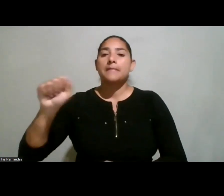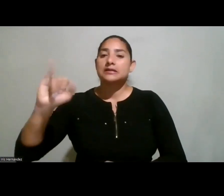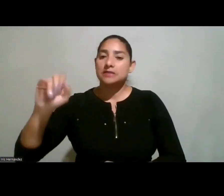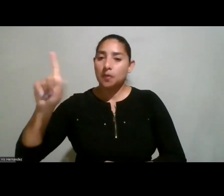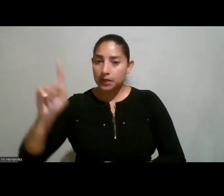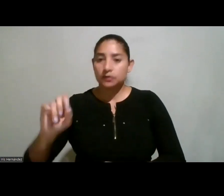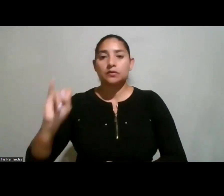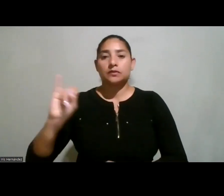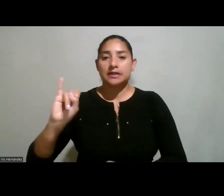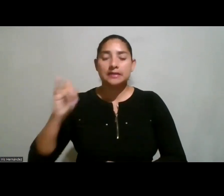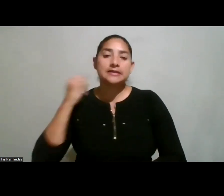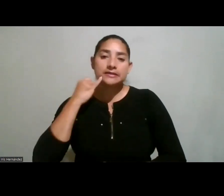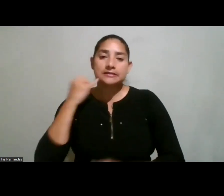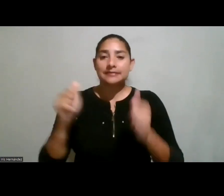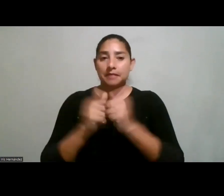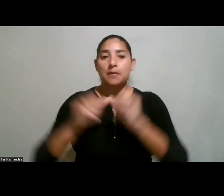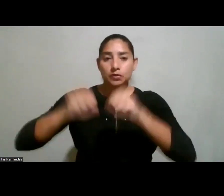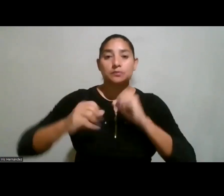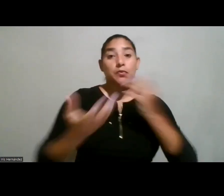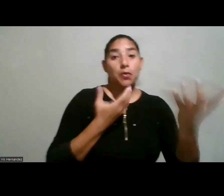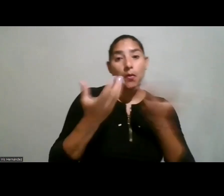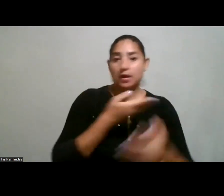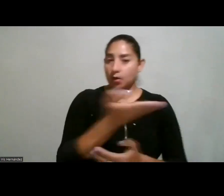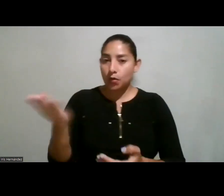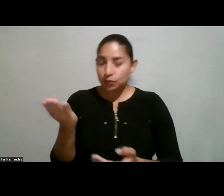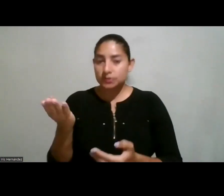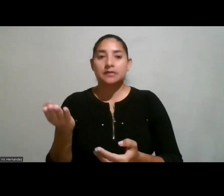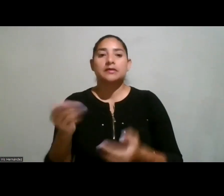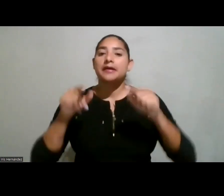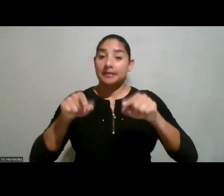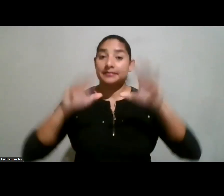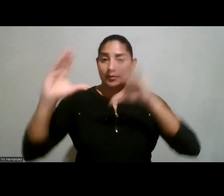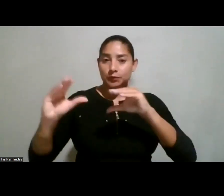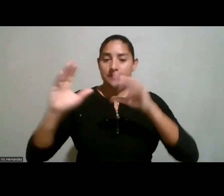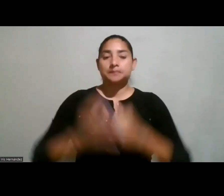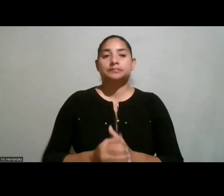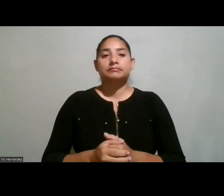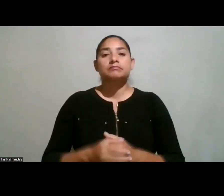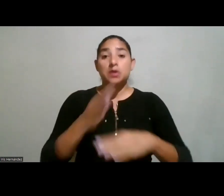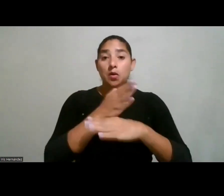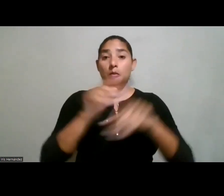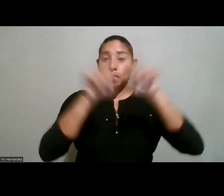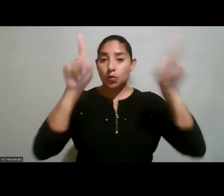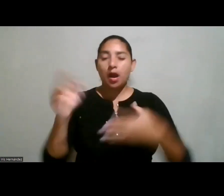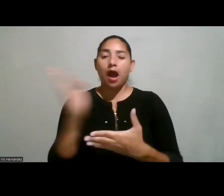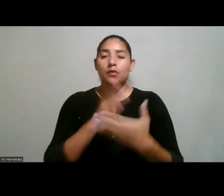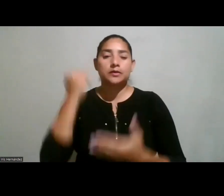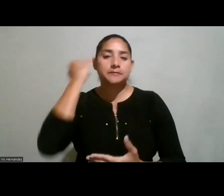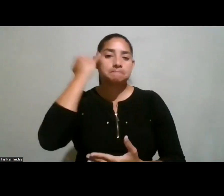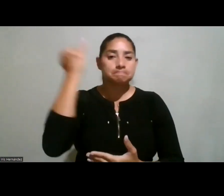Hernández, por la posibilidad de comunicarnos con ustedes en esta noche. Voy a compartir con ustedes algunas ideas